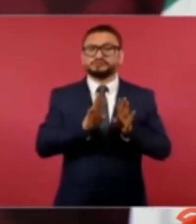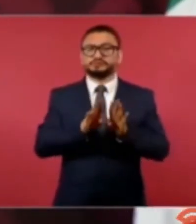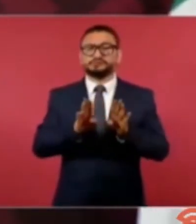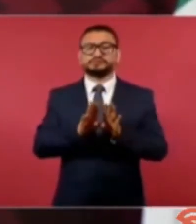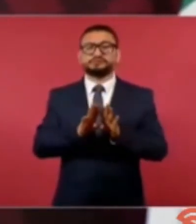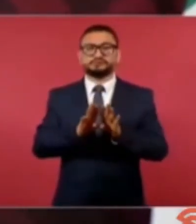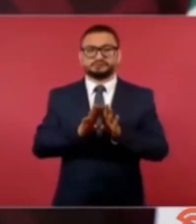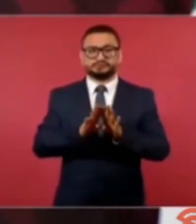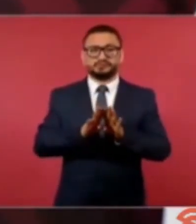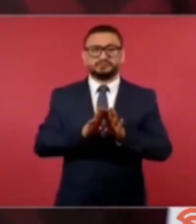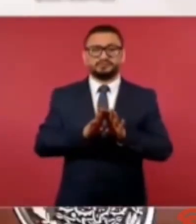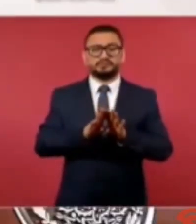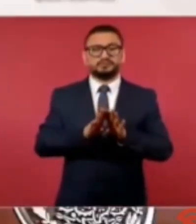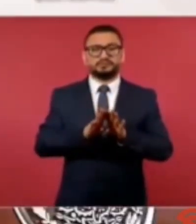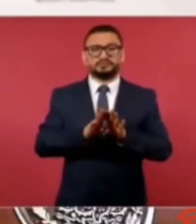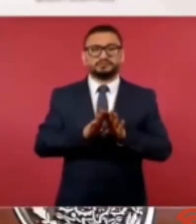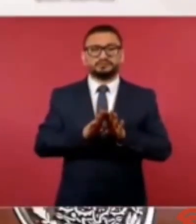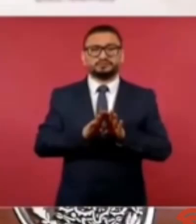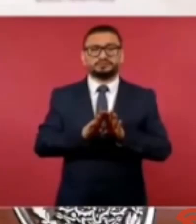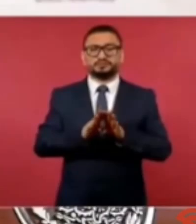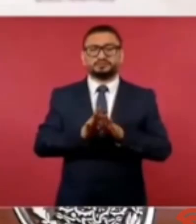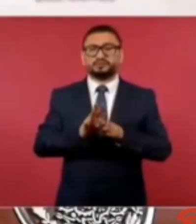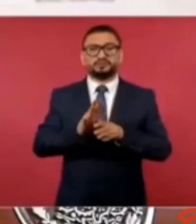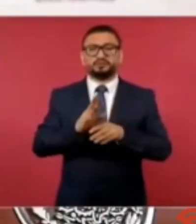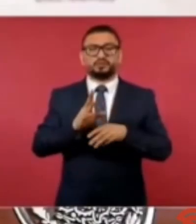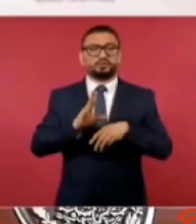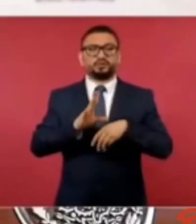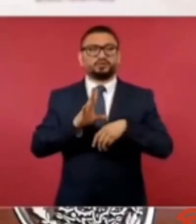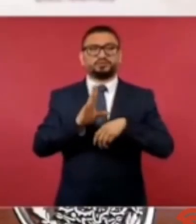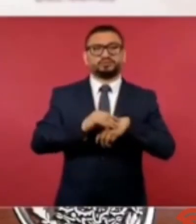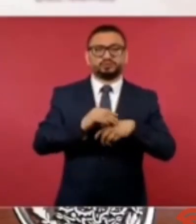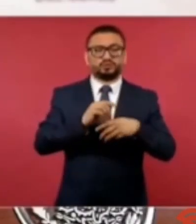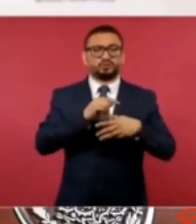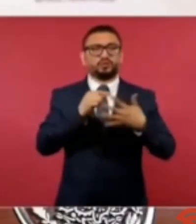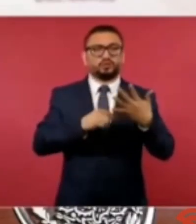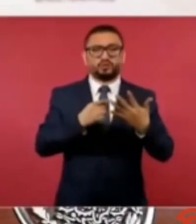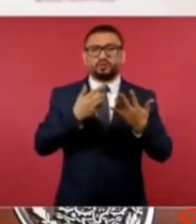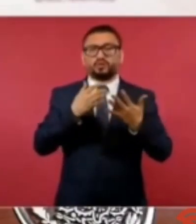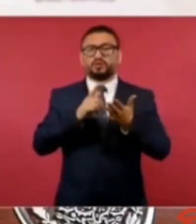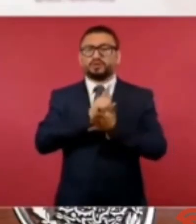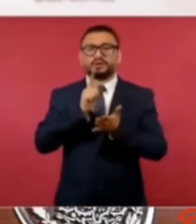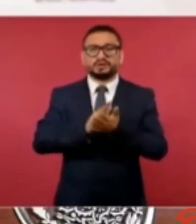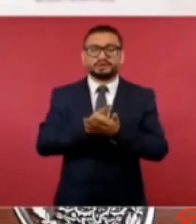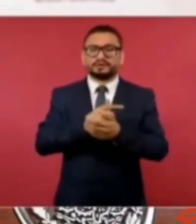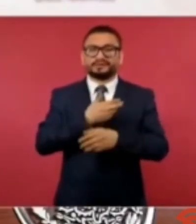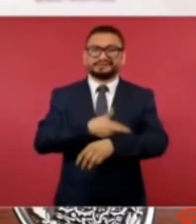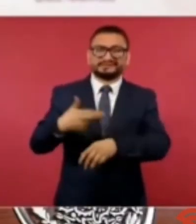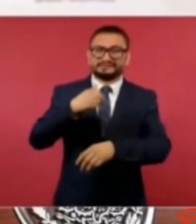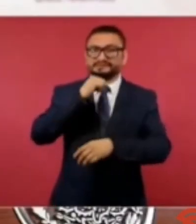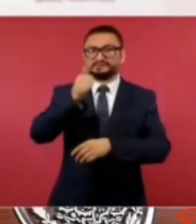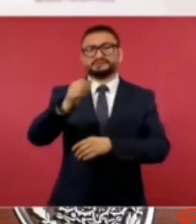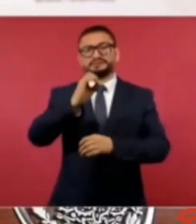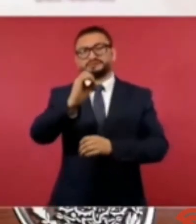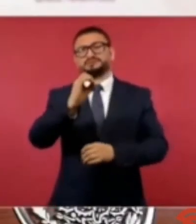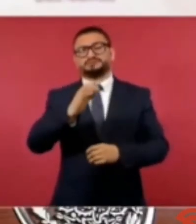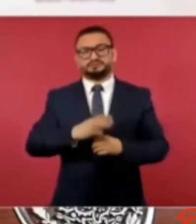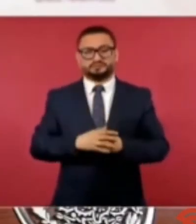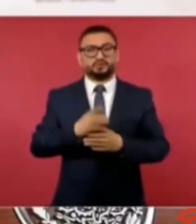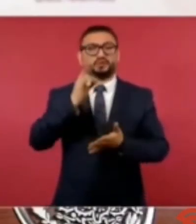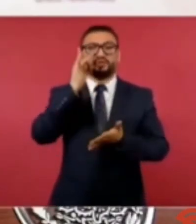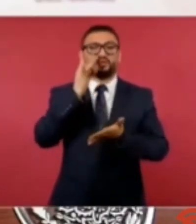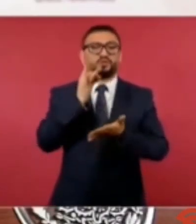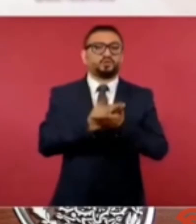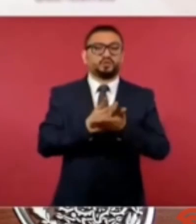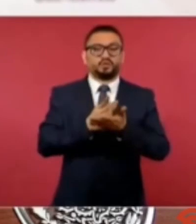sin opciones y sin alternativas legales. Solo existía